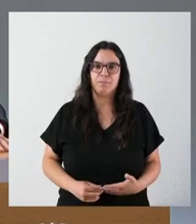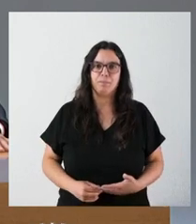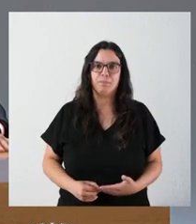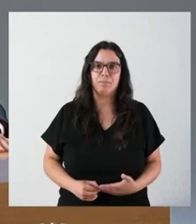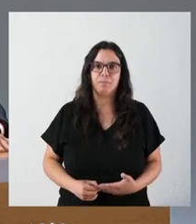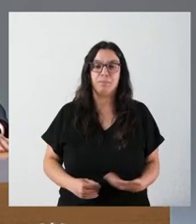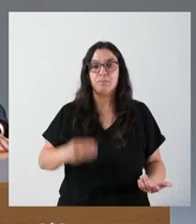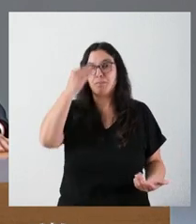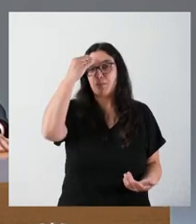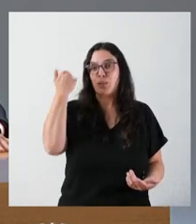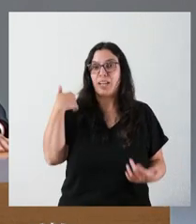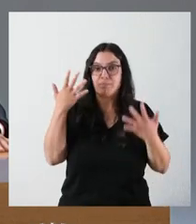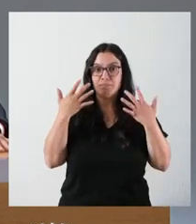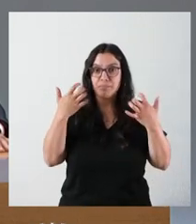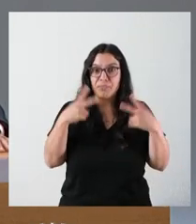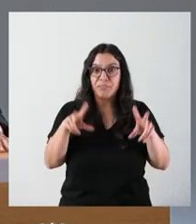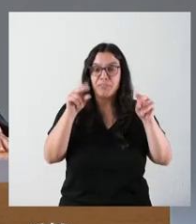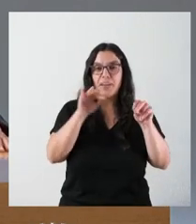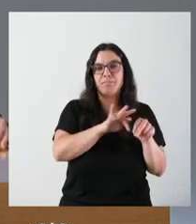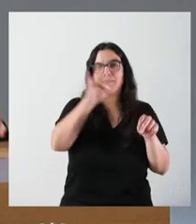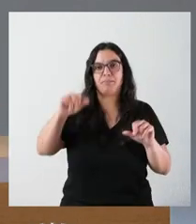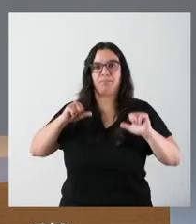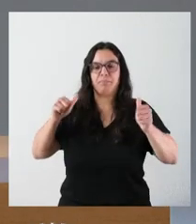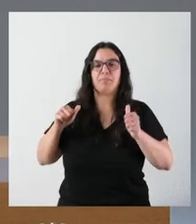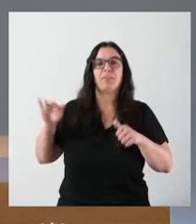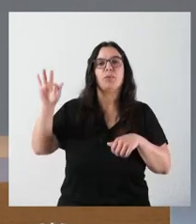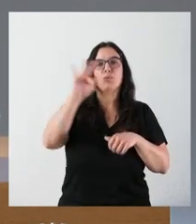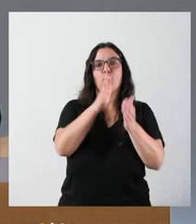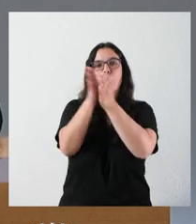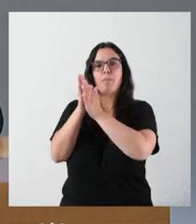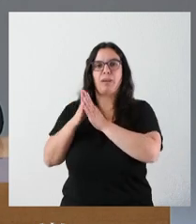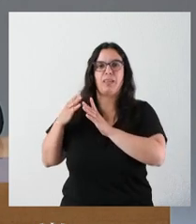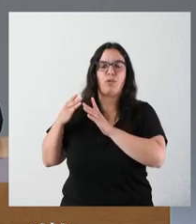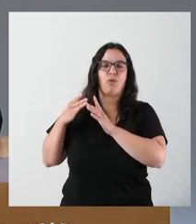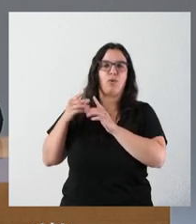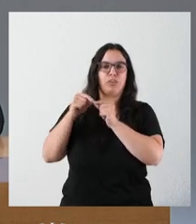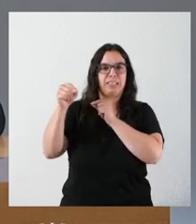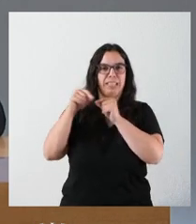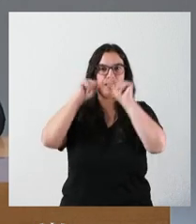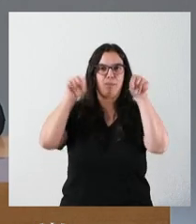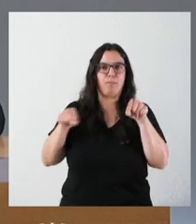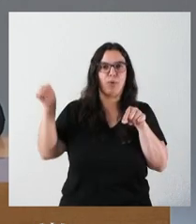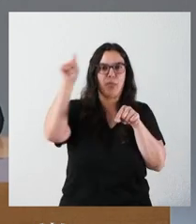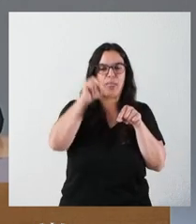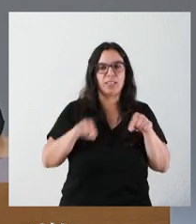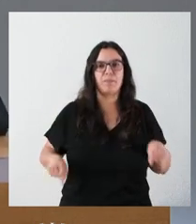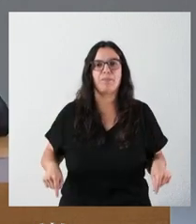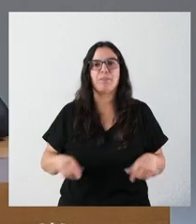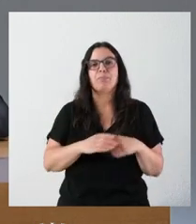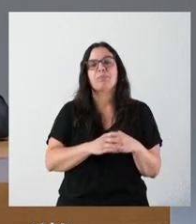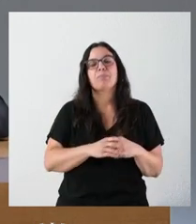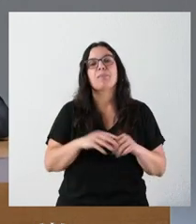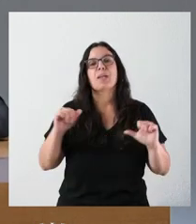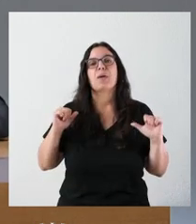Creo que ahora ya podemos abrir ese turno de preguntas con los compañeros que nos siguen desde las diferentes provincias. Vamos a